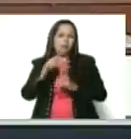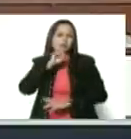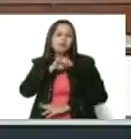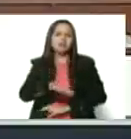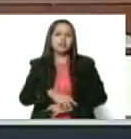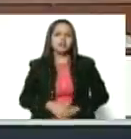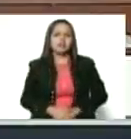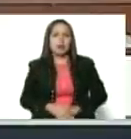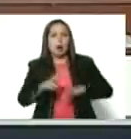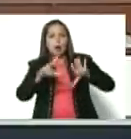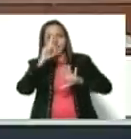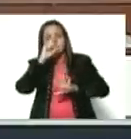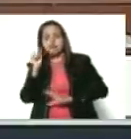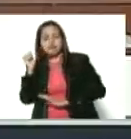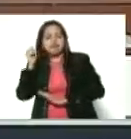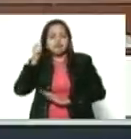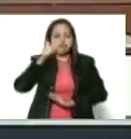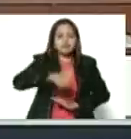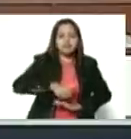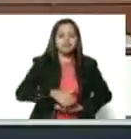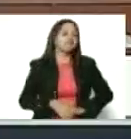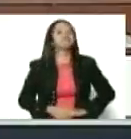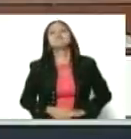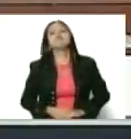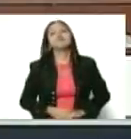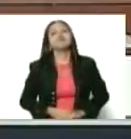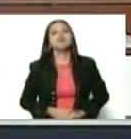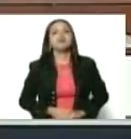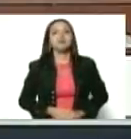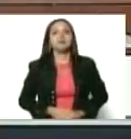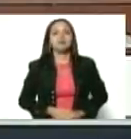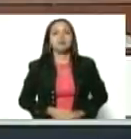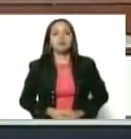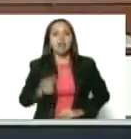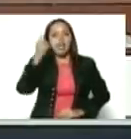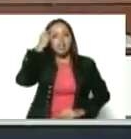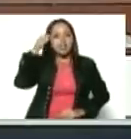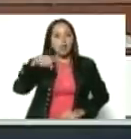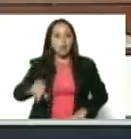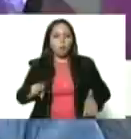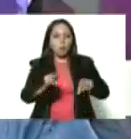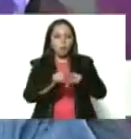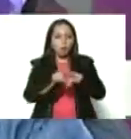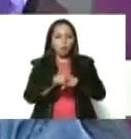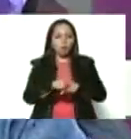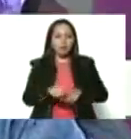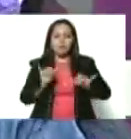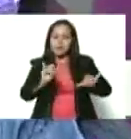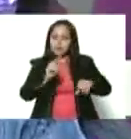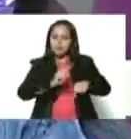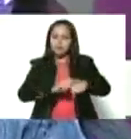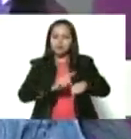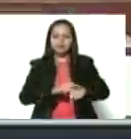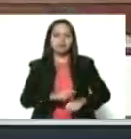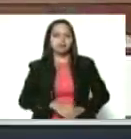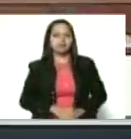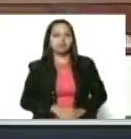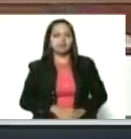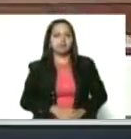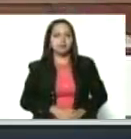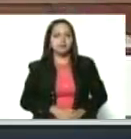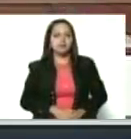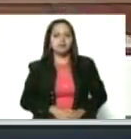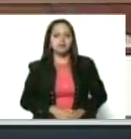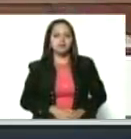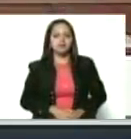Hace ocho años, muchachas, compañeras, un día como hoy, a esta misma hora, me tocó